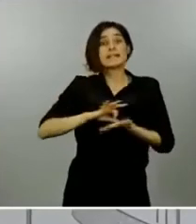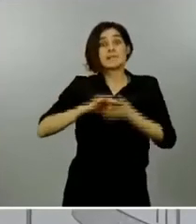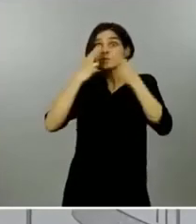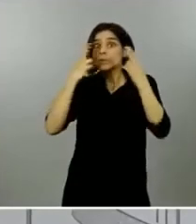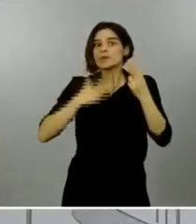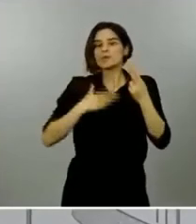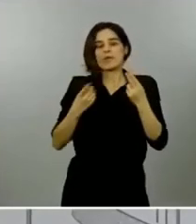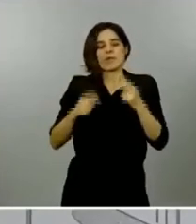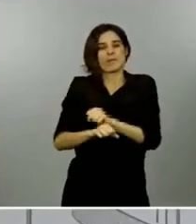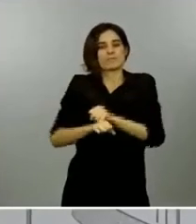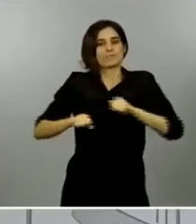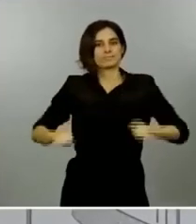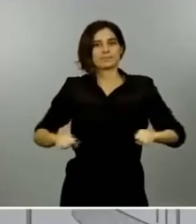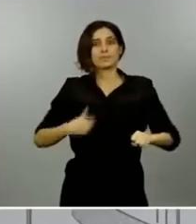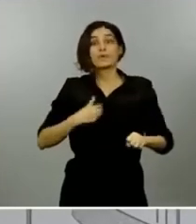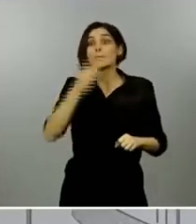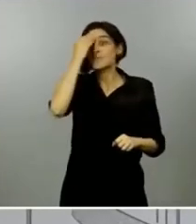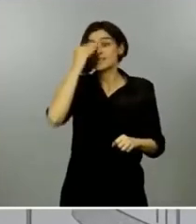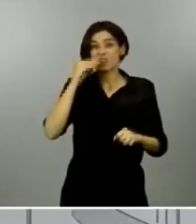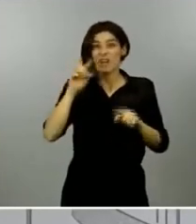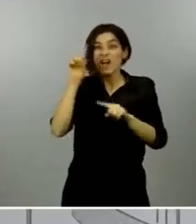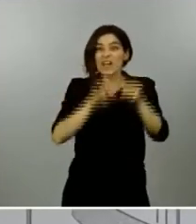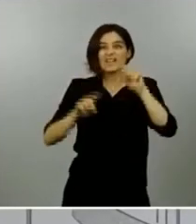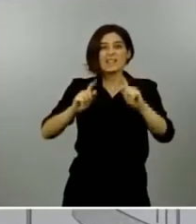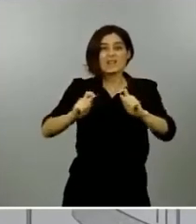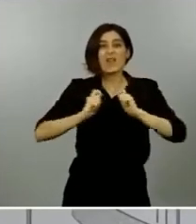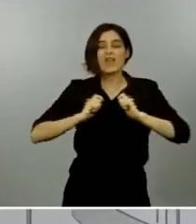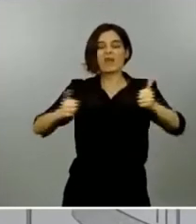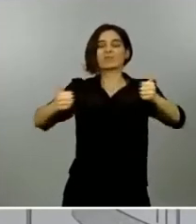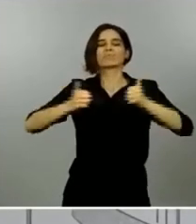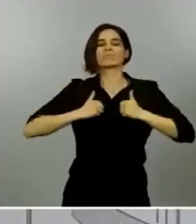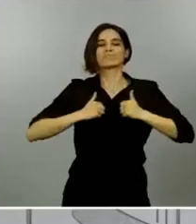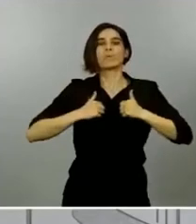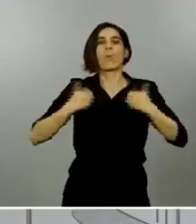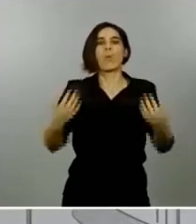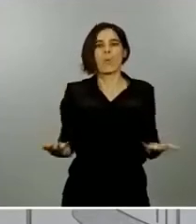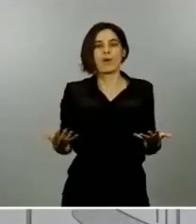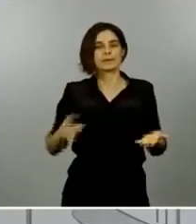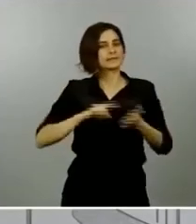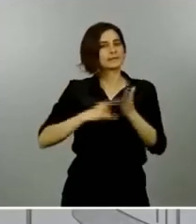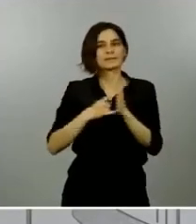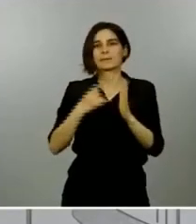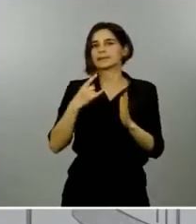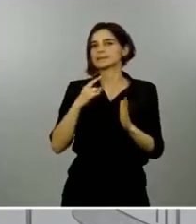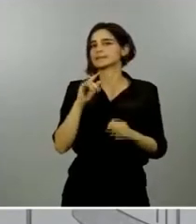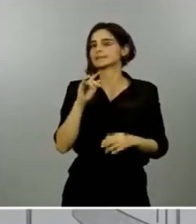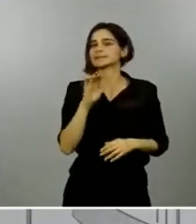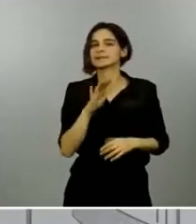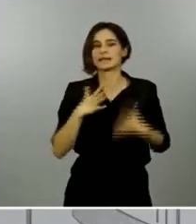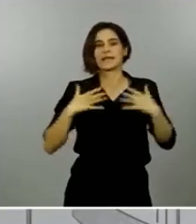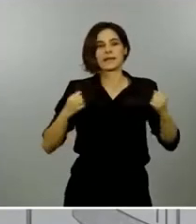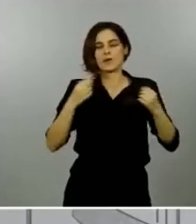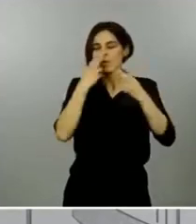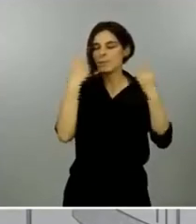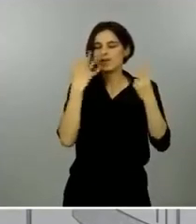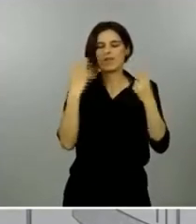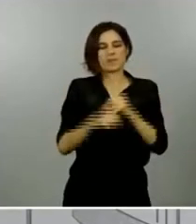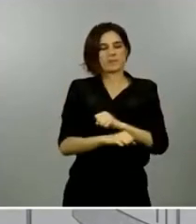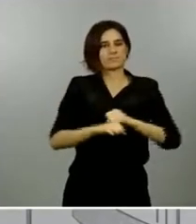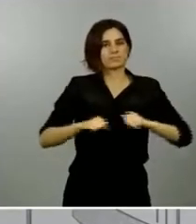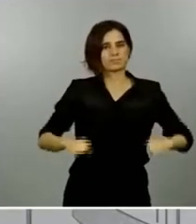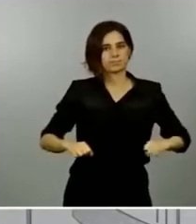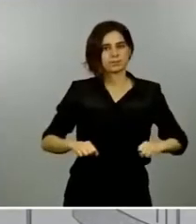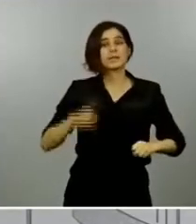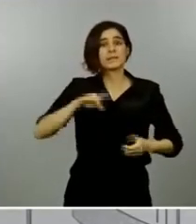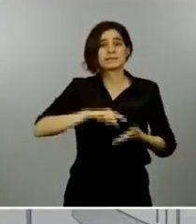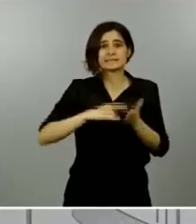lección también de esta crisis necesitamos fortalecer nuestro sistema sanitario público también el sistema de seguridad la educación el